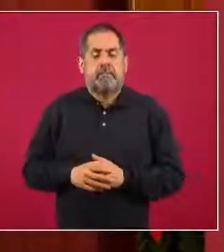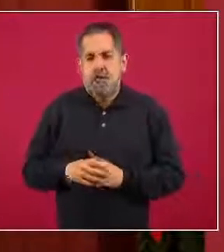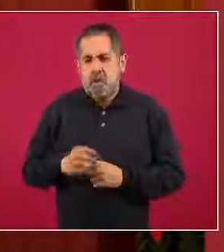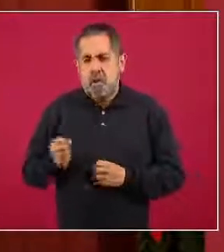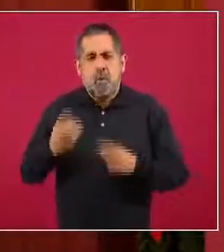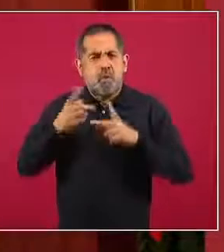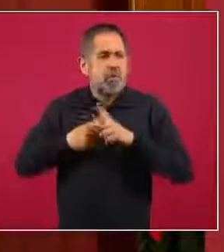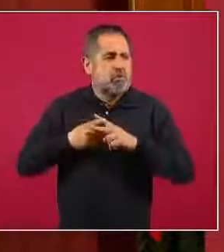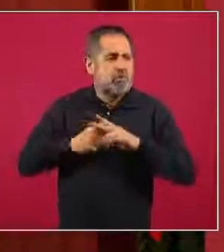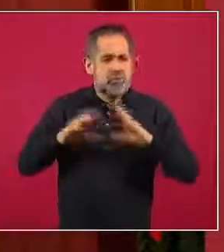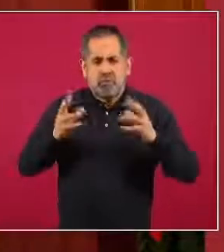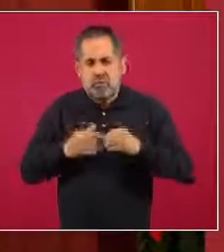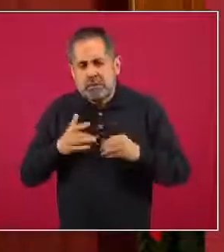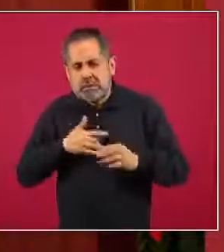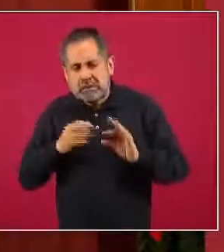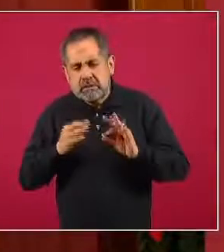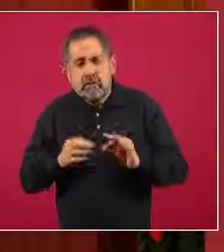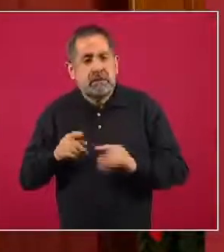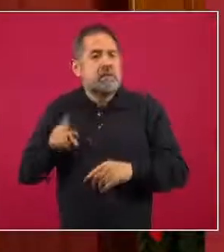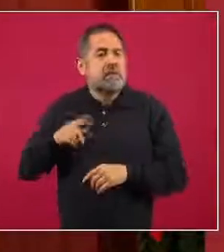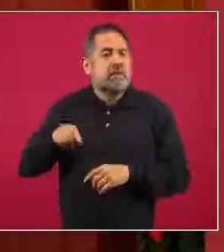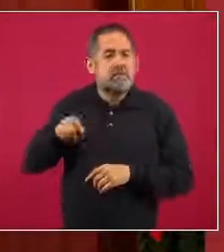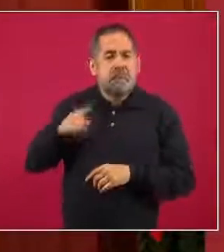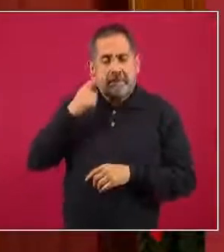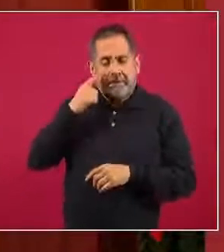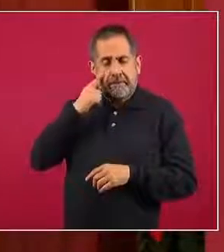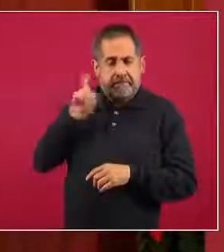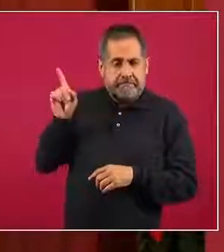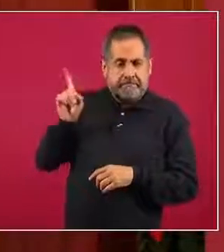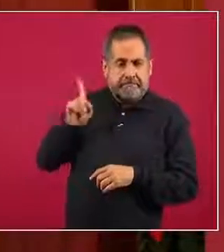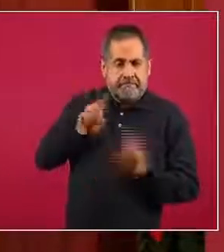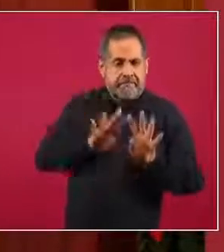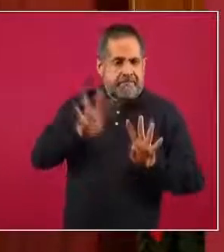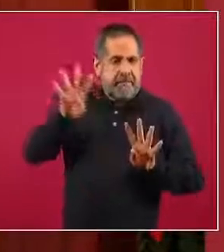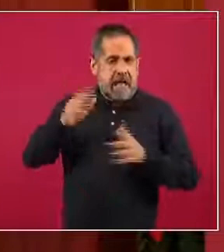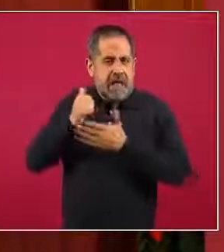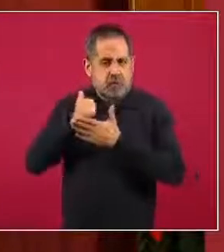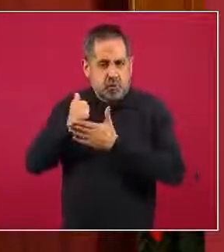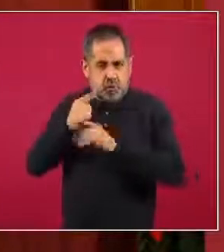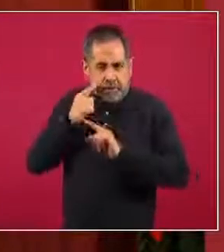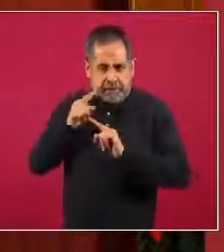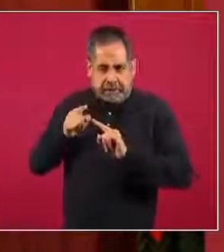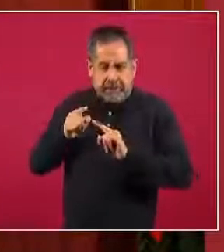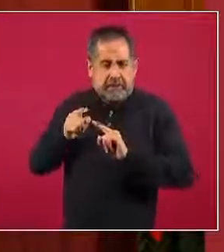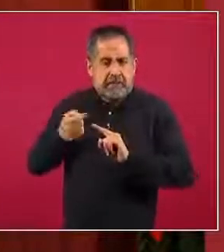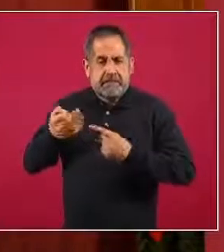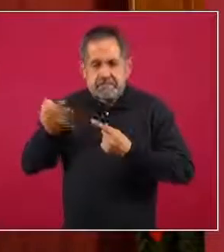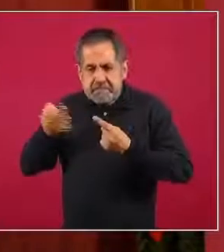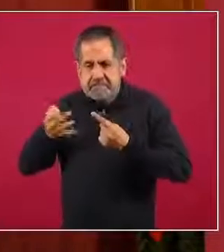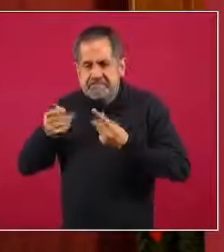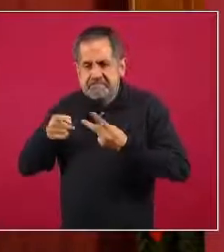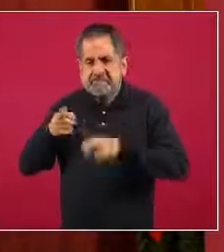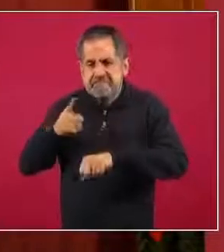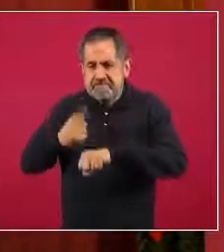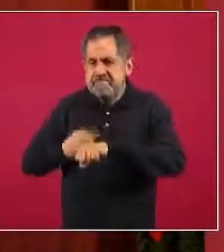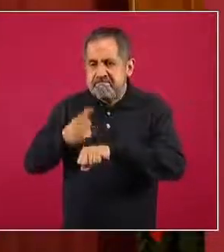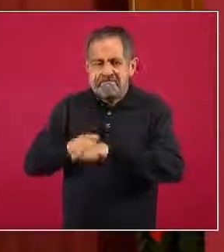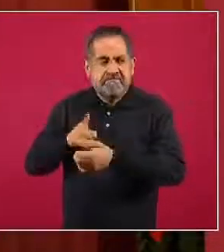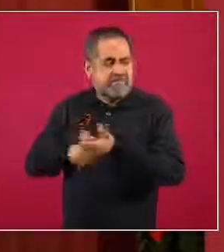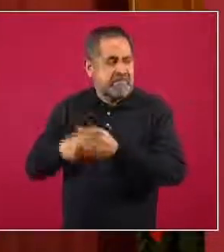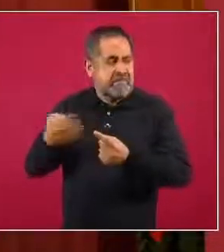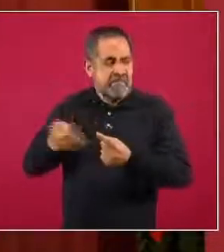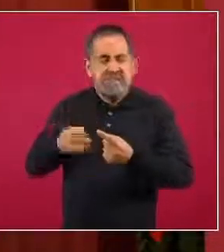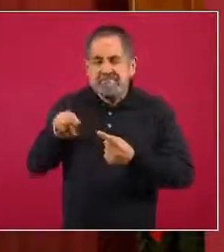casos estimados, que es la curva de color azul que está en la parte superior, en donde a los casos que ya han sido confirmados o clasificados como